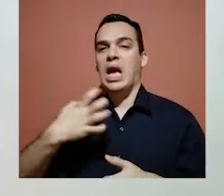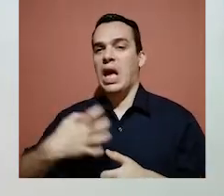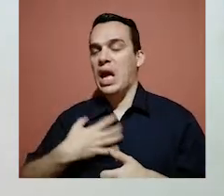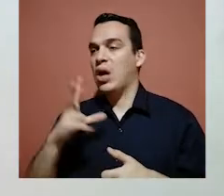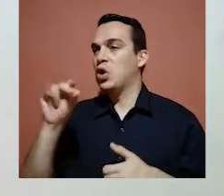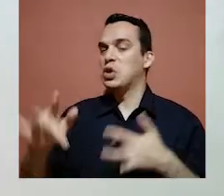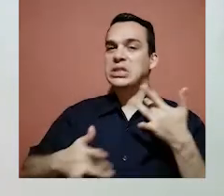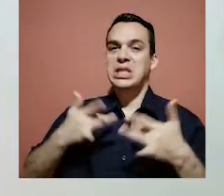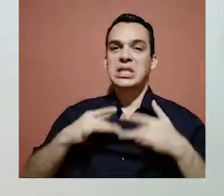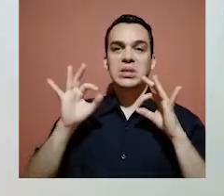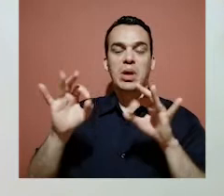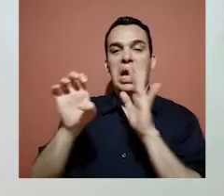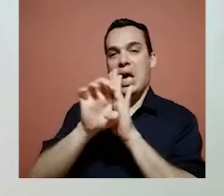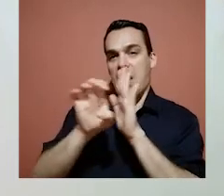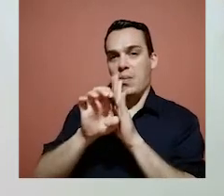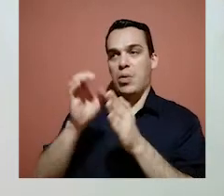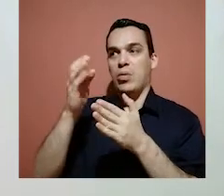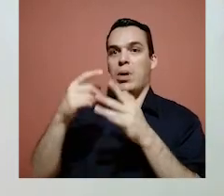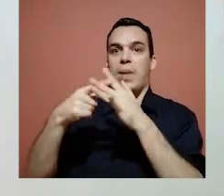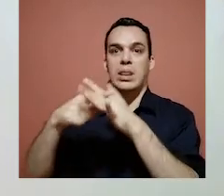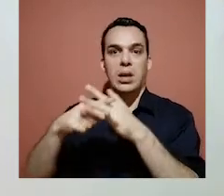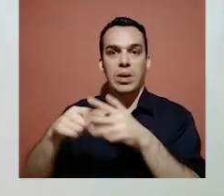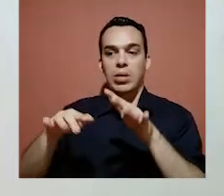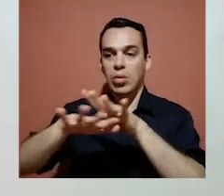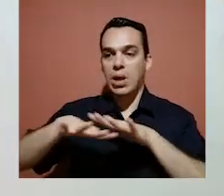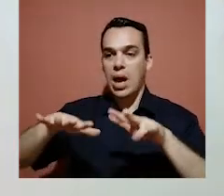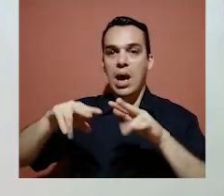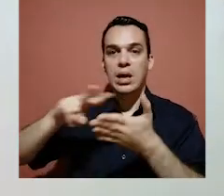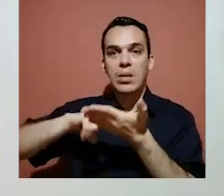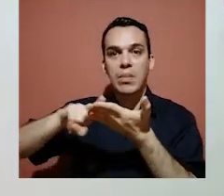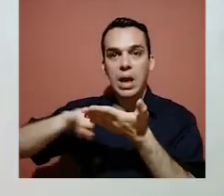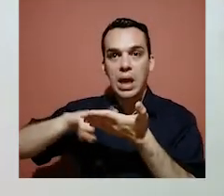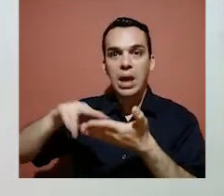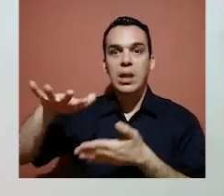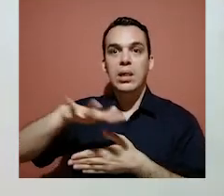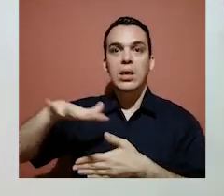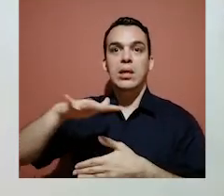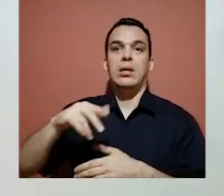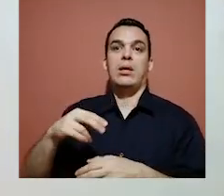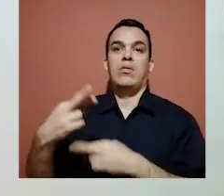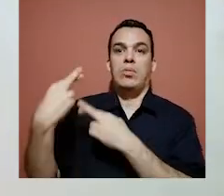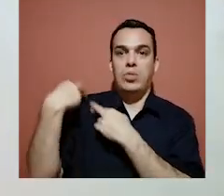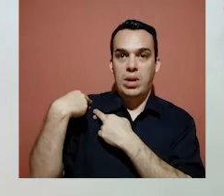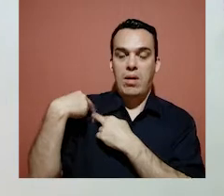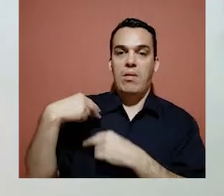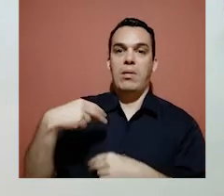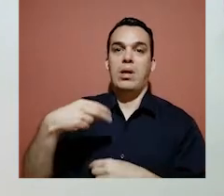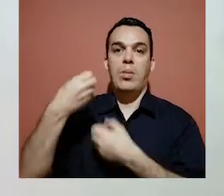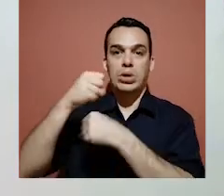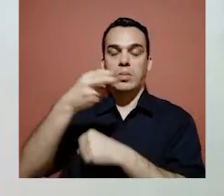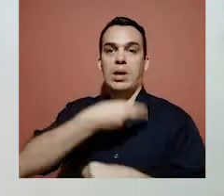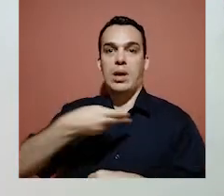quejas o inconformidades respecto, por ejemplo, al mantenimiento de áreas verdes que brinda la Municipalidad Heredia, al